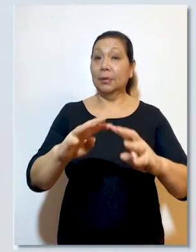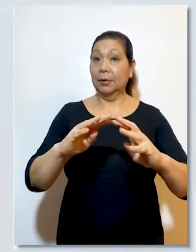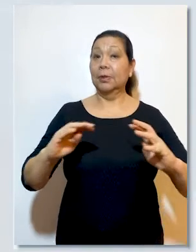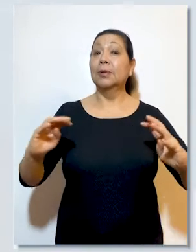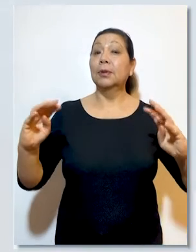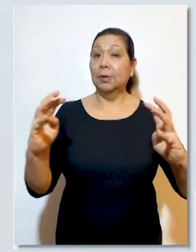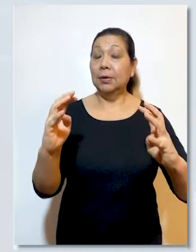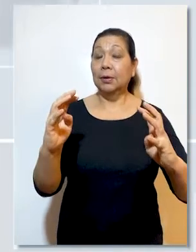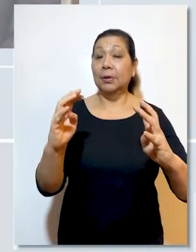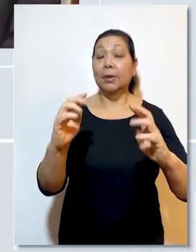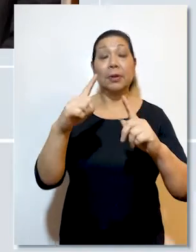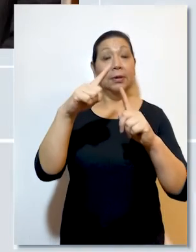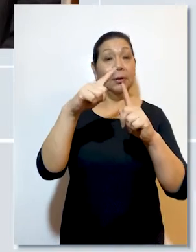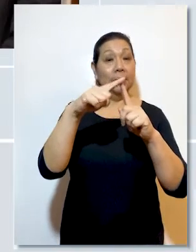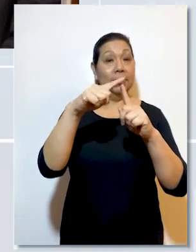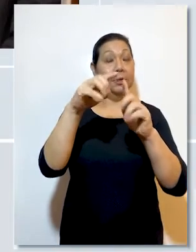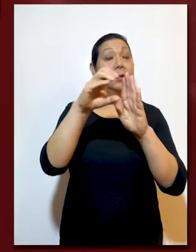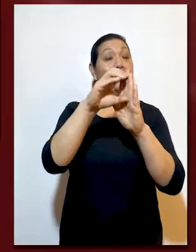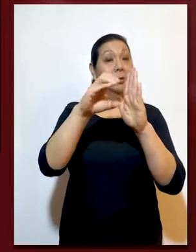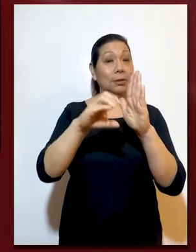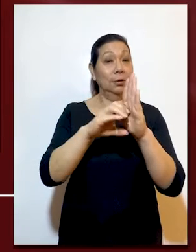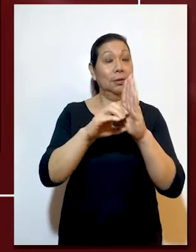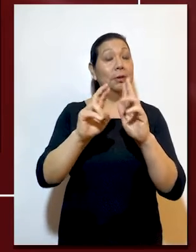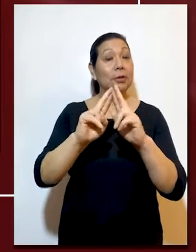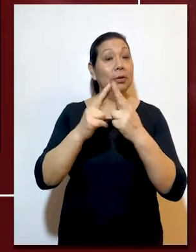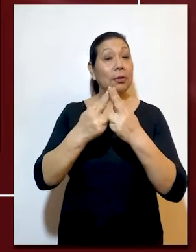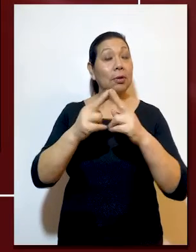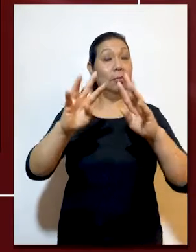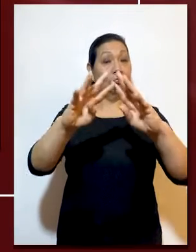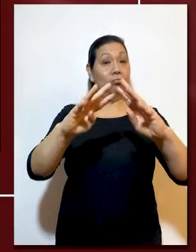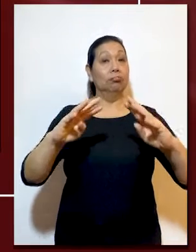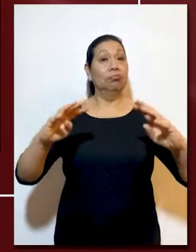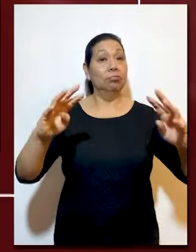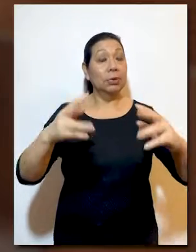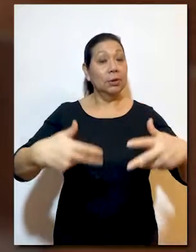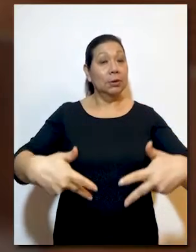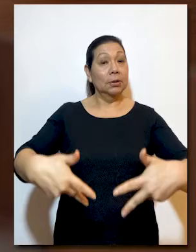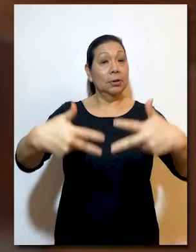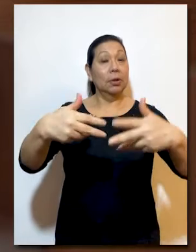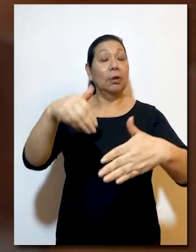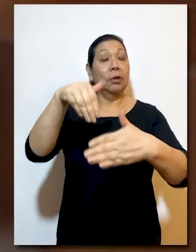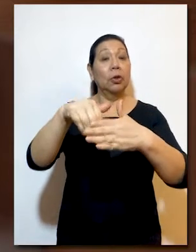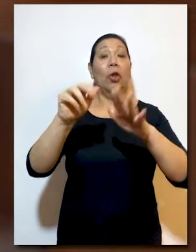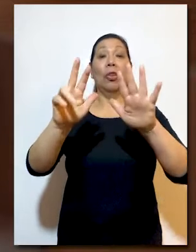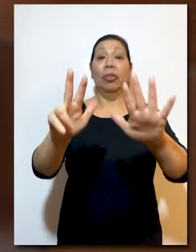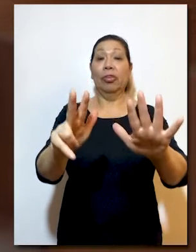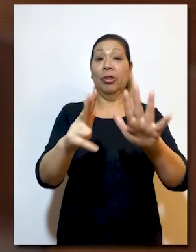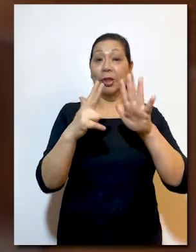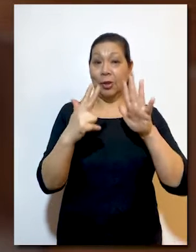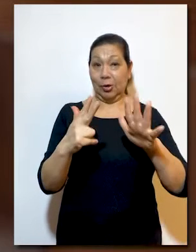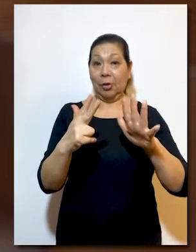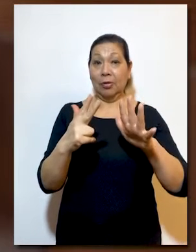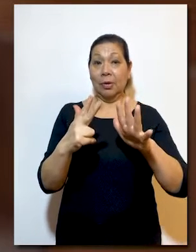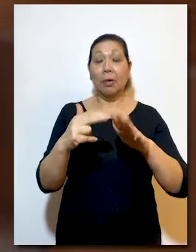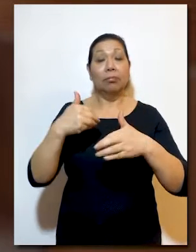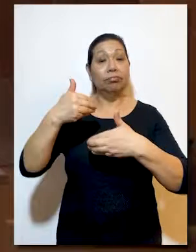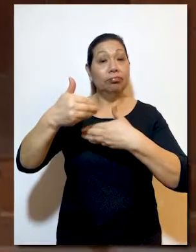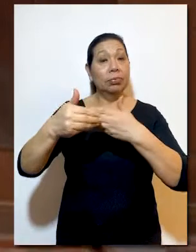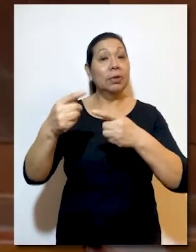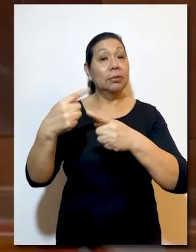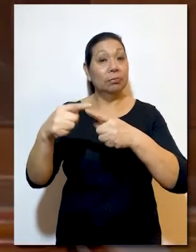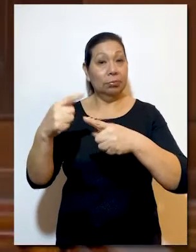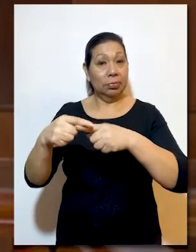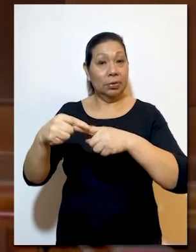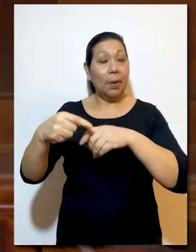La Sala Segunda del Tribunal Constitucional sesionó en audiencia pública remota y dejó al voto 18 causas